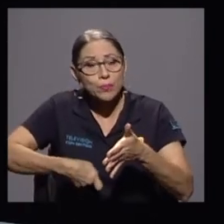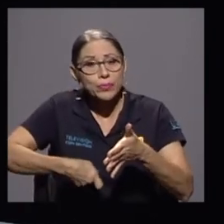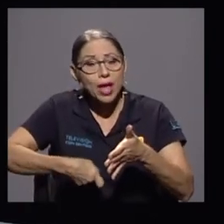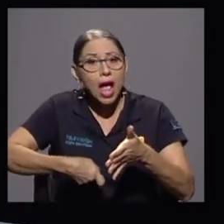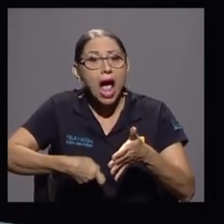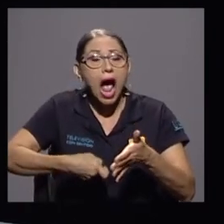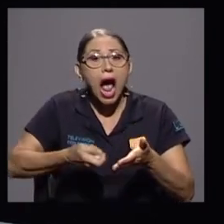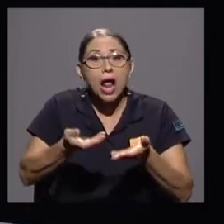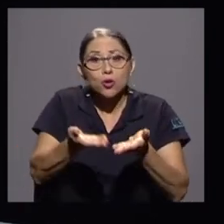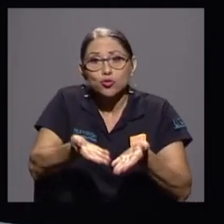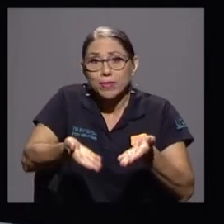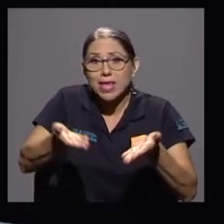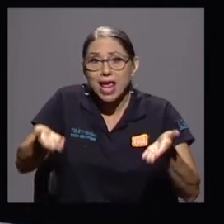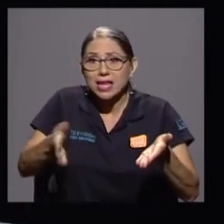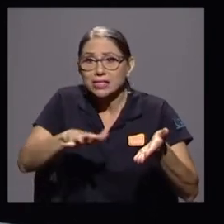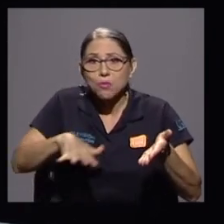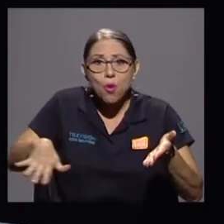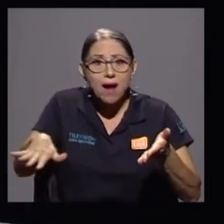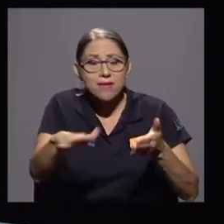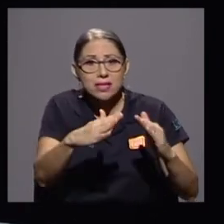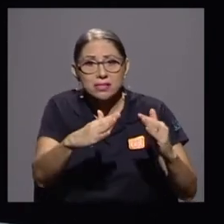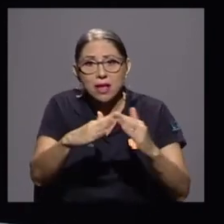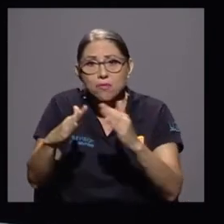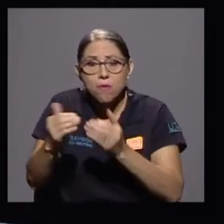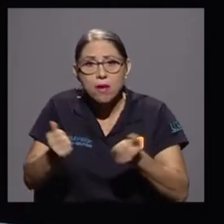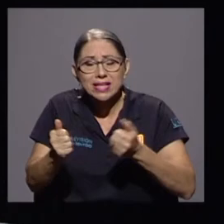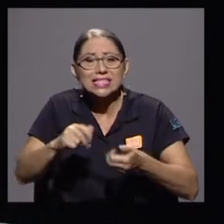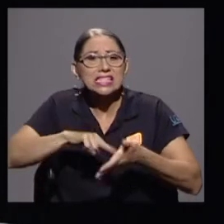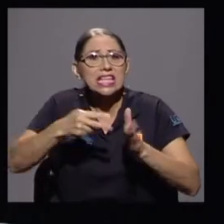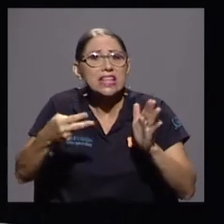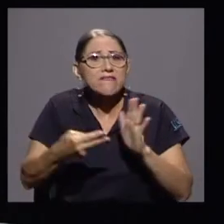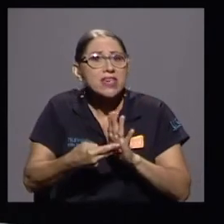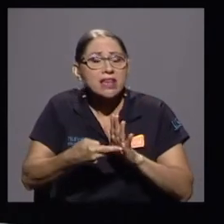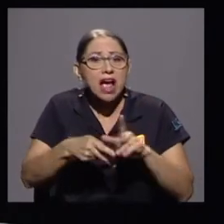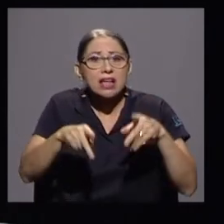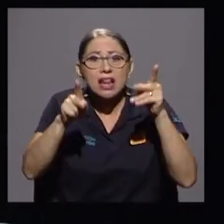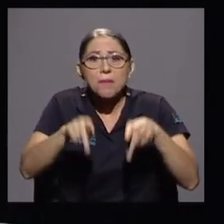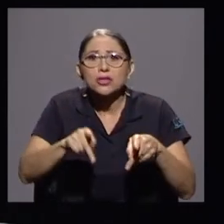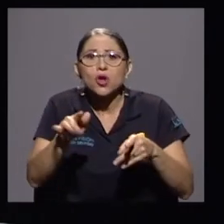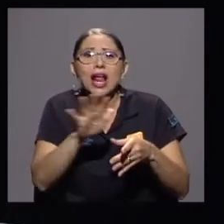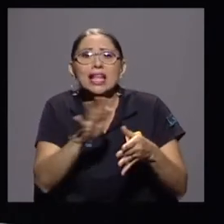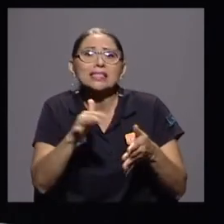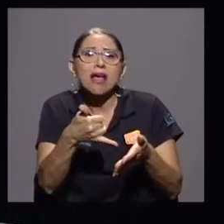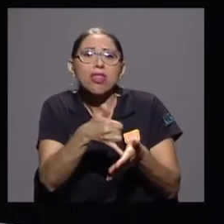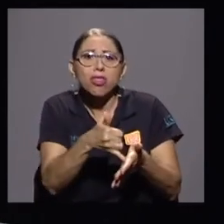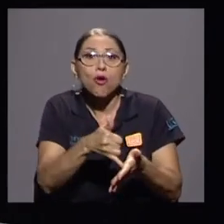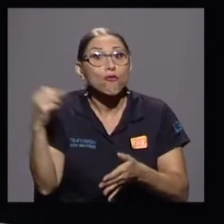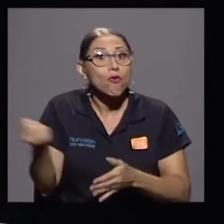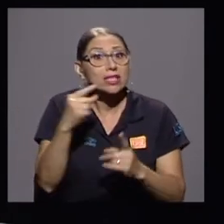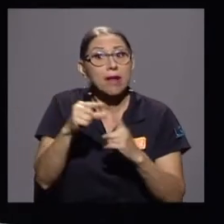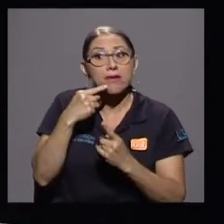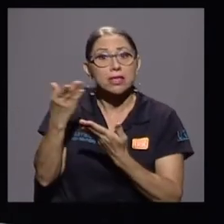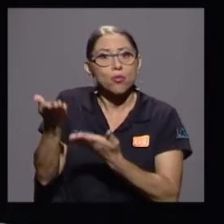los bienes inmuebles significa una expropiación directa. Fuertes palabras de don Pablo.